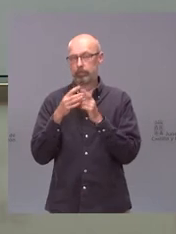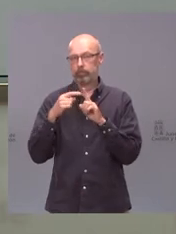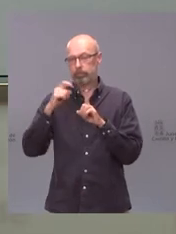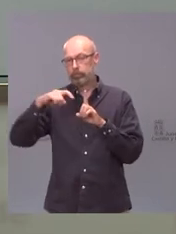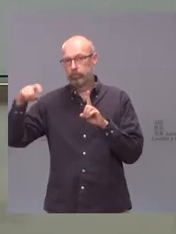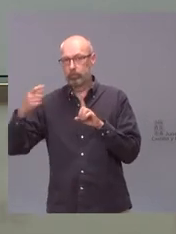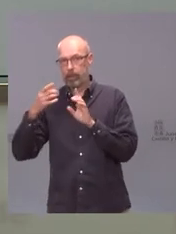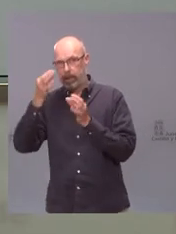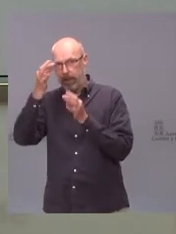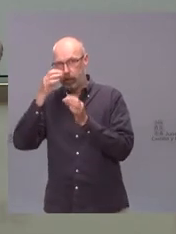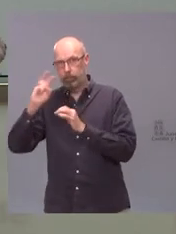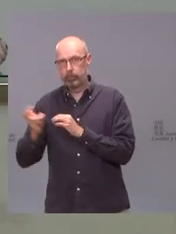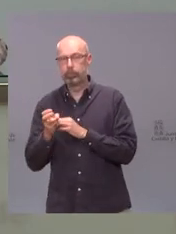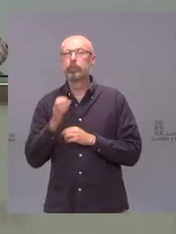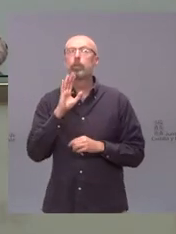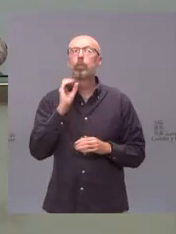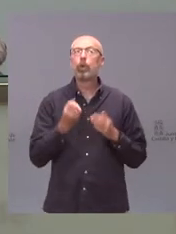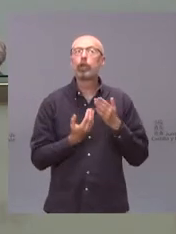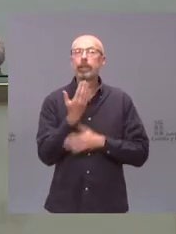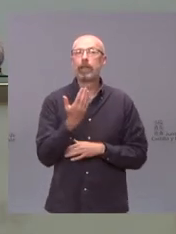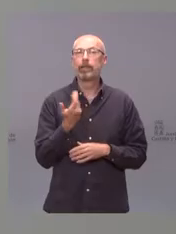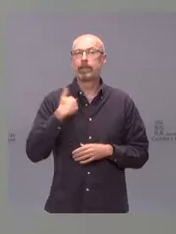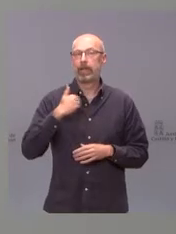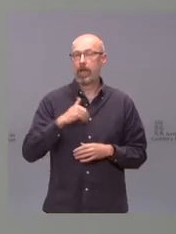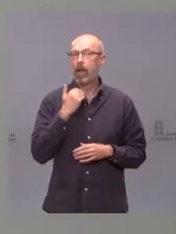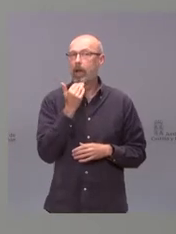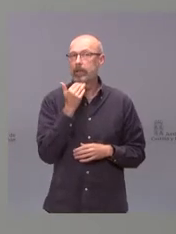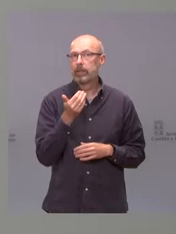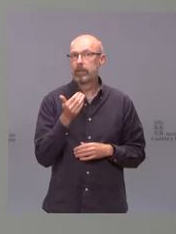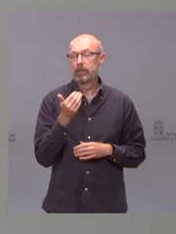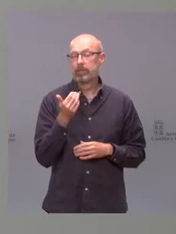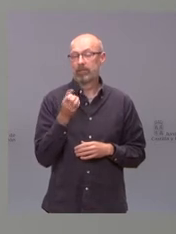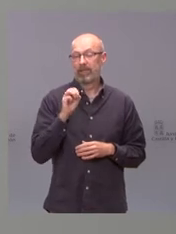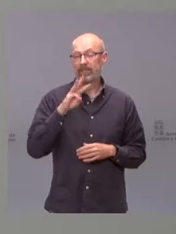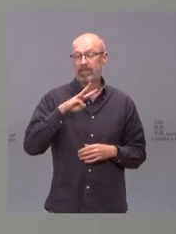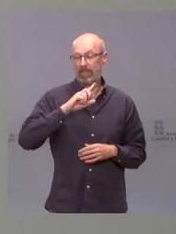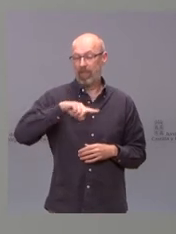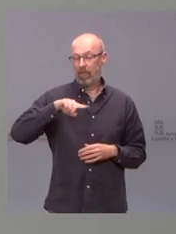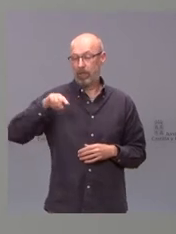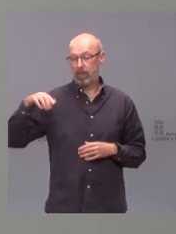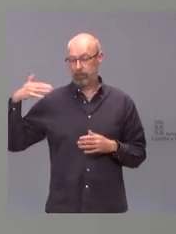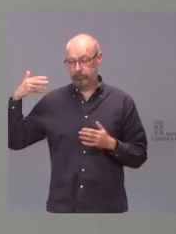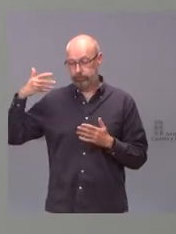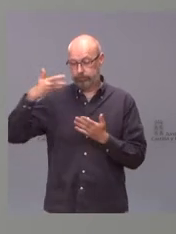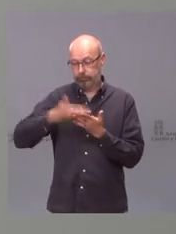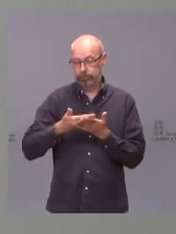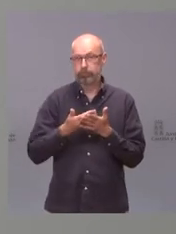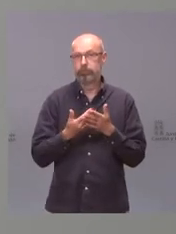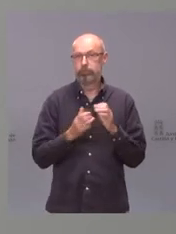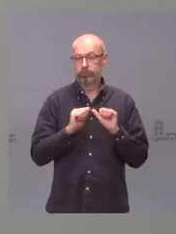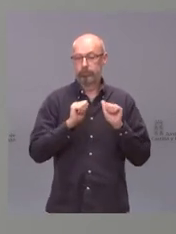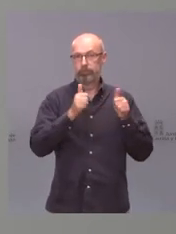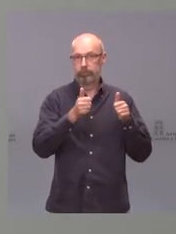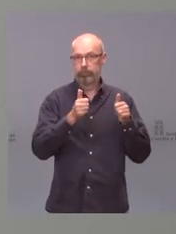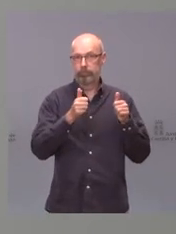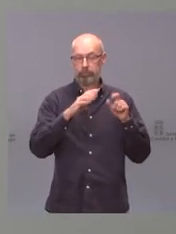Muy buenos días. Bueno, ya vamos camino casi de 13 meses desde que se declaró el estado de pandemia mundial por